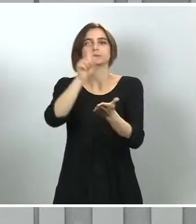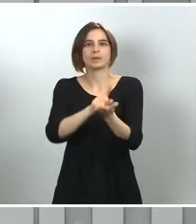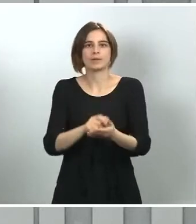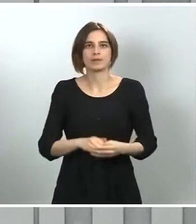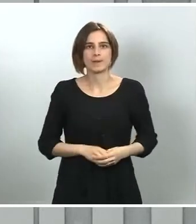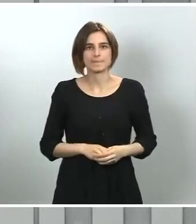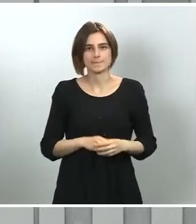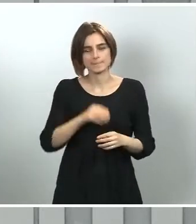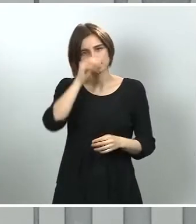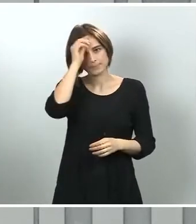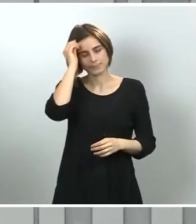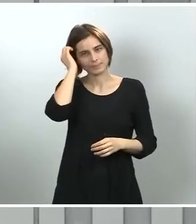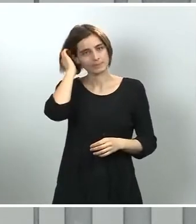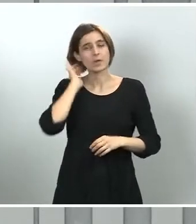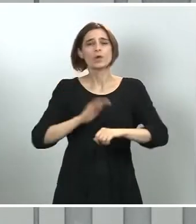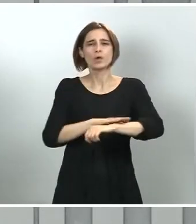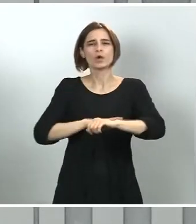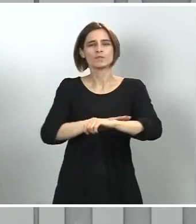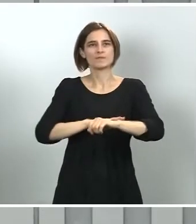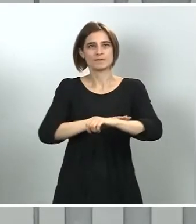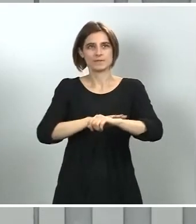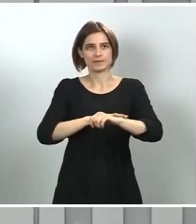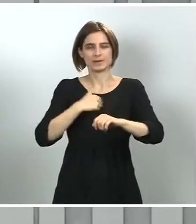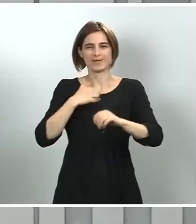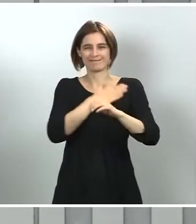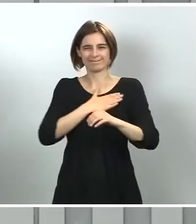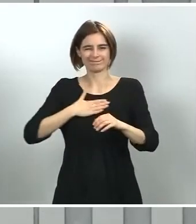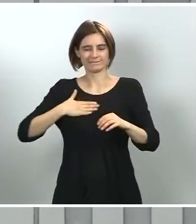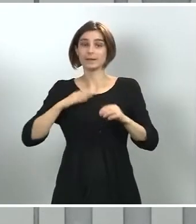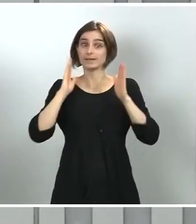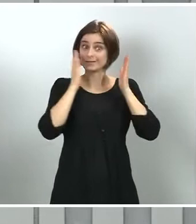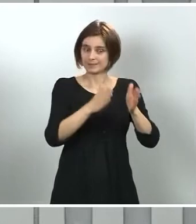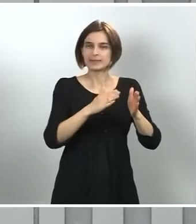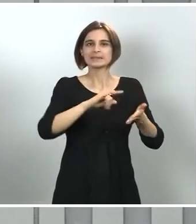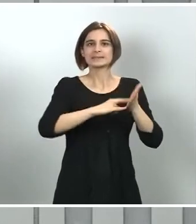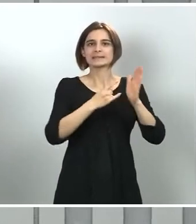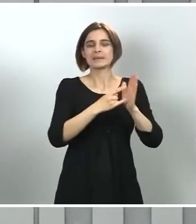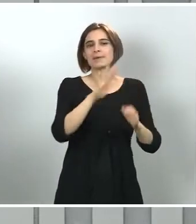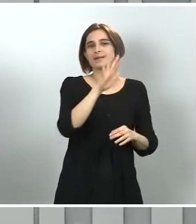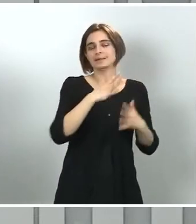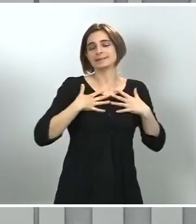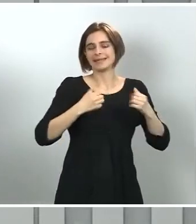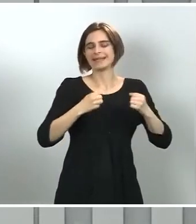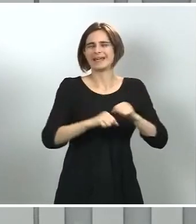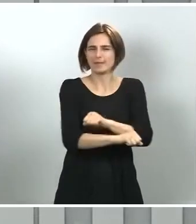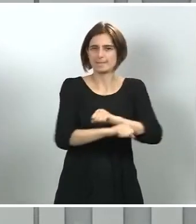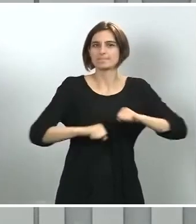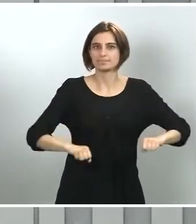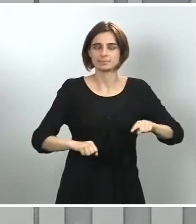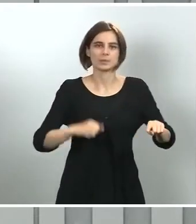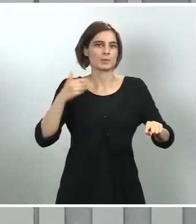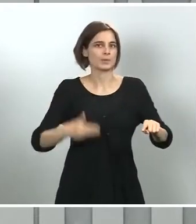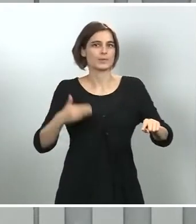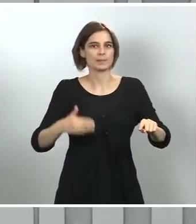era, por un lado, el refuerzo de nuestro sistema sanitario, condición imprescindible para atender todavía a las